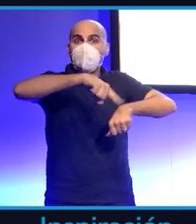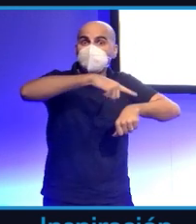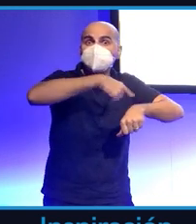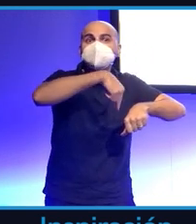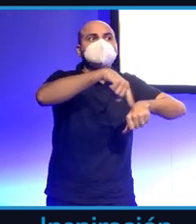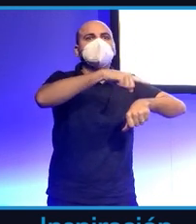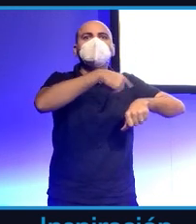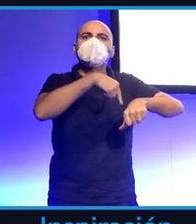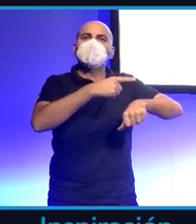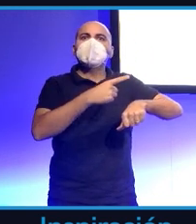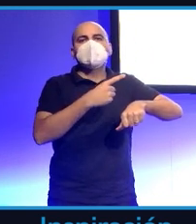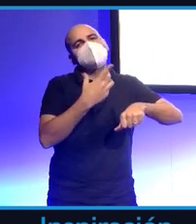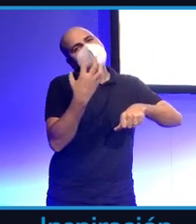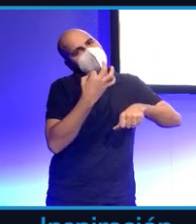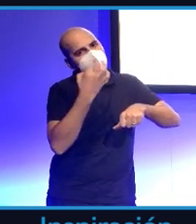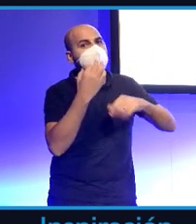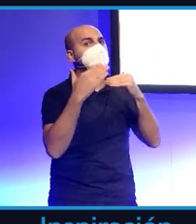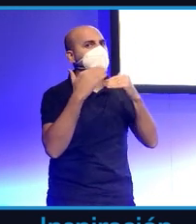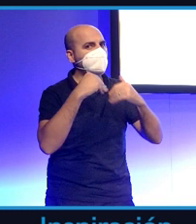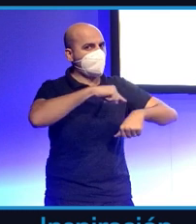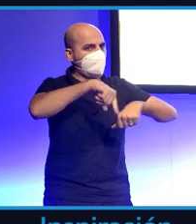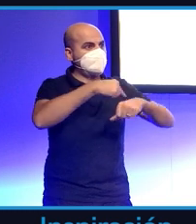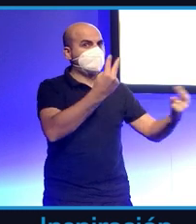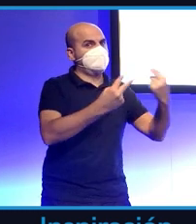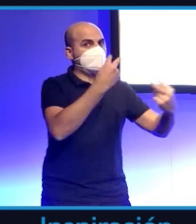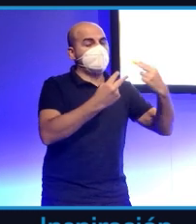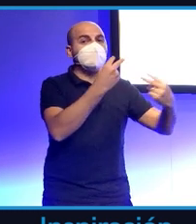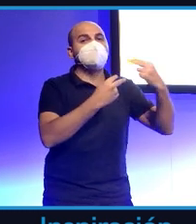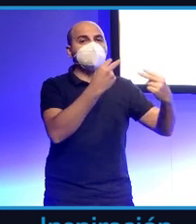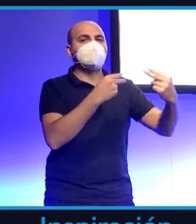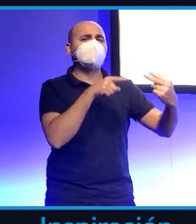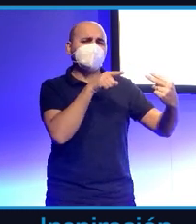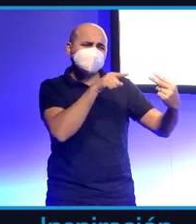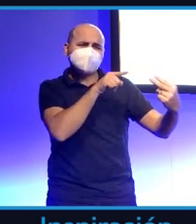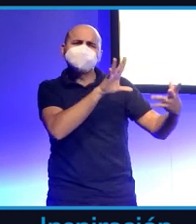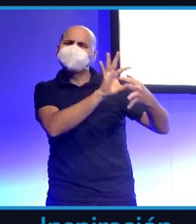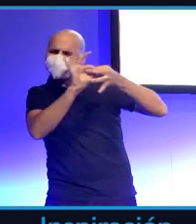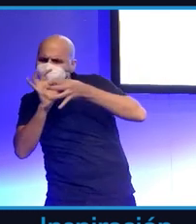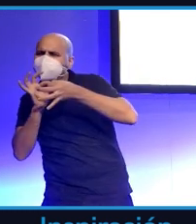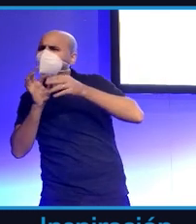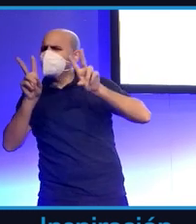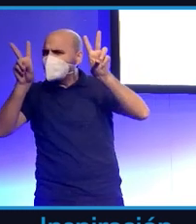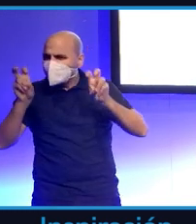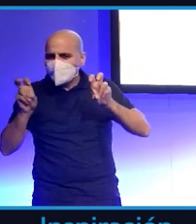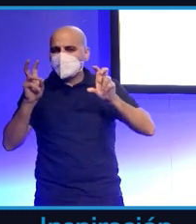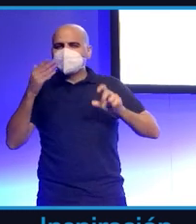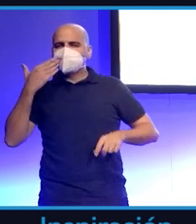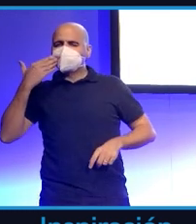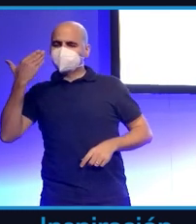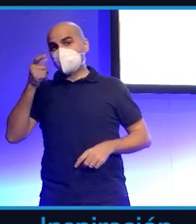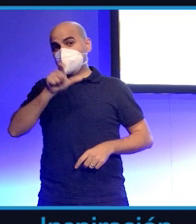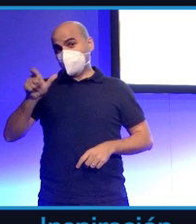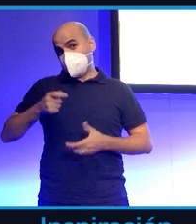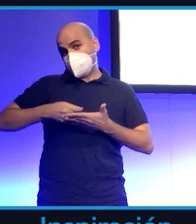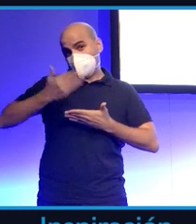de horas de emisión. Bueno, esto entronca muy bien con esa vanidad o ese ego de la mayor parte de los periodistas,